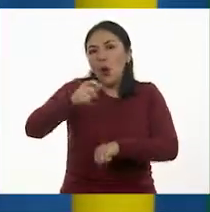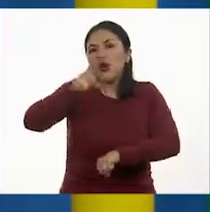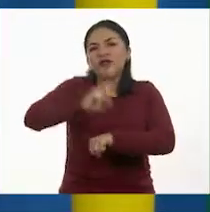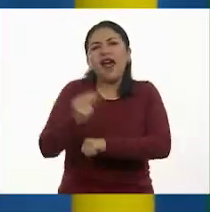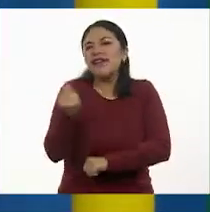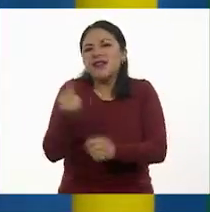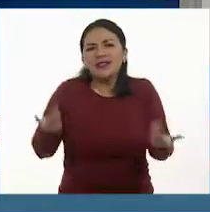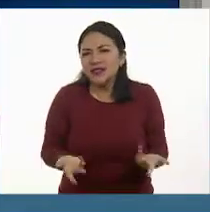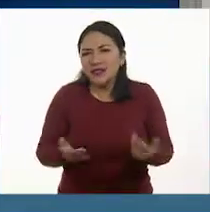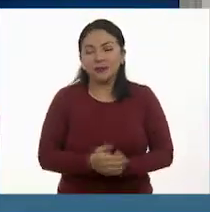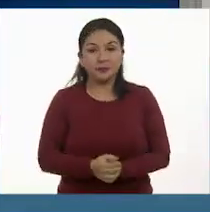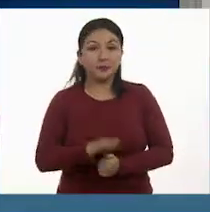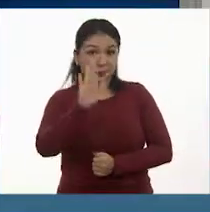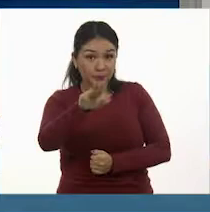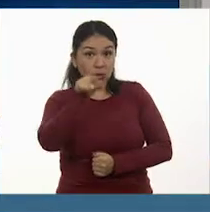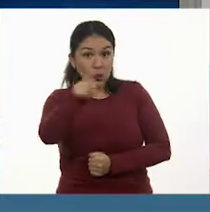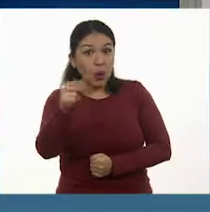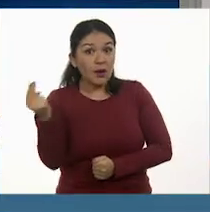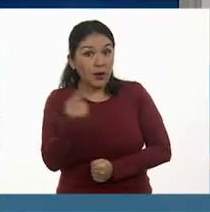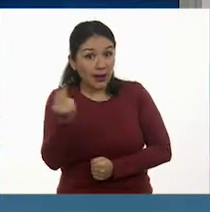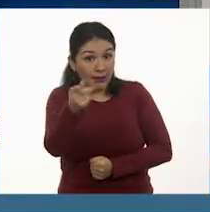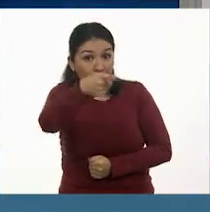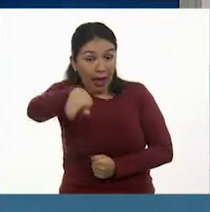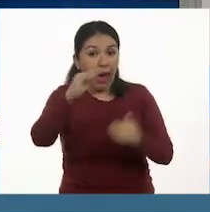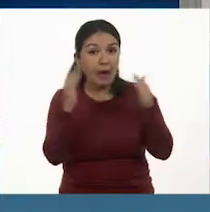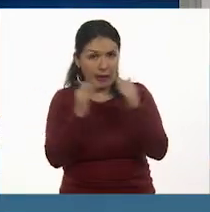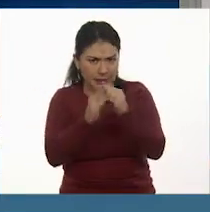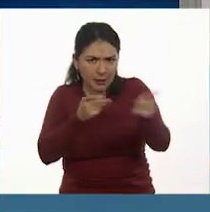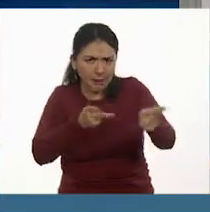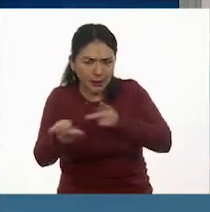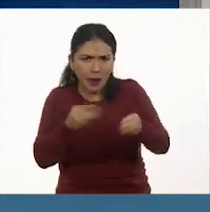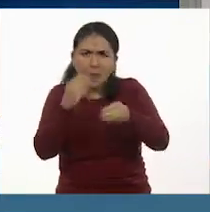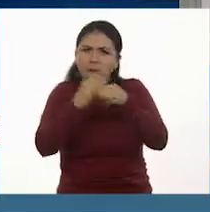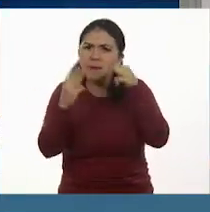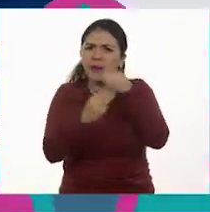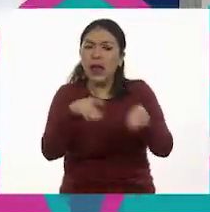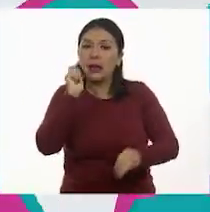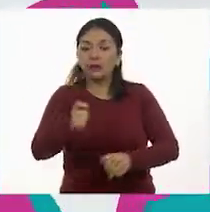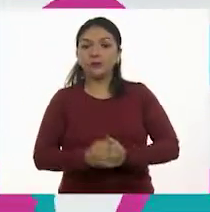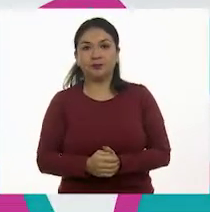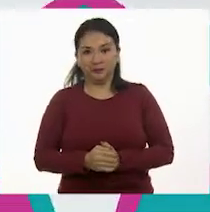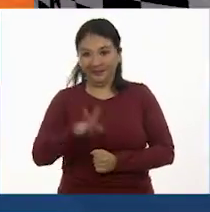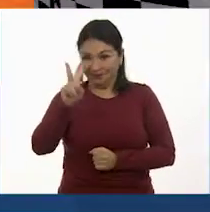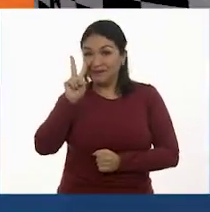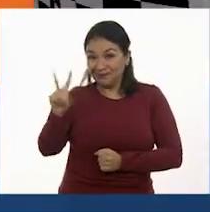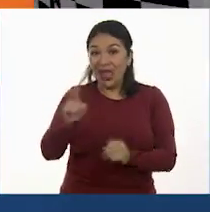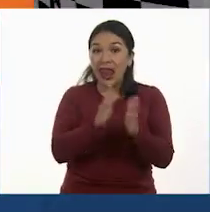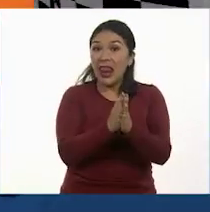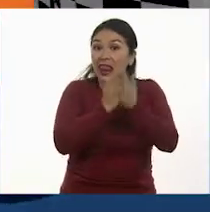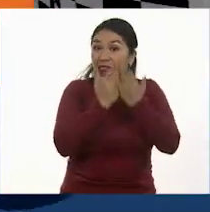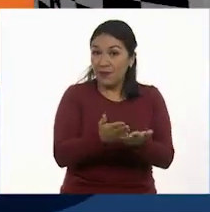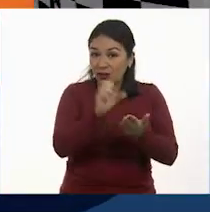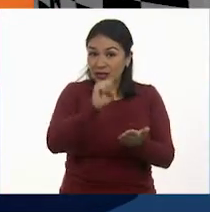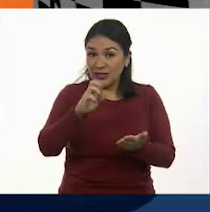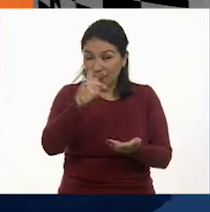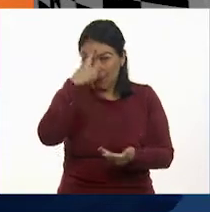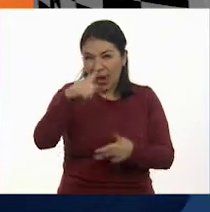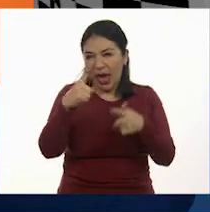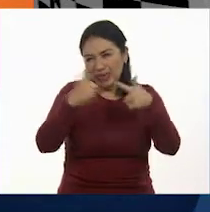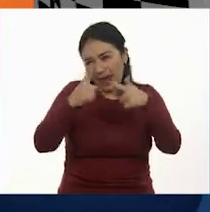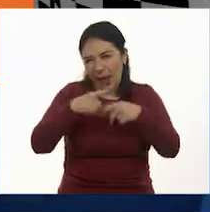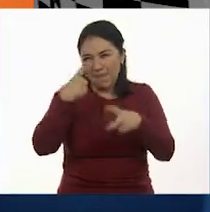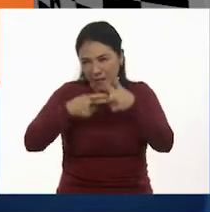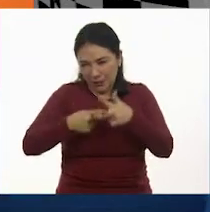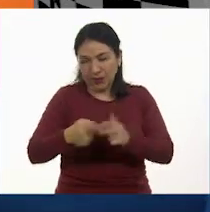nuevo desafío? Pues, ustedes chicos ahí en casa, lo que van a necesitar es, como ya vimos, su libro de desafíos matemáticos,